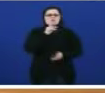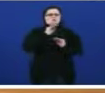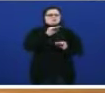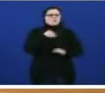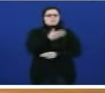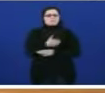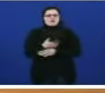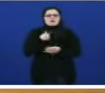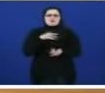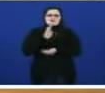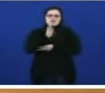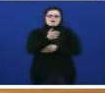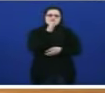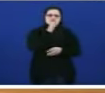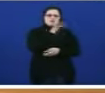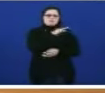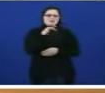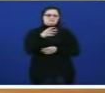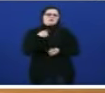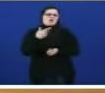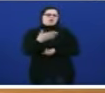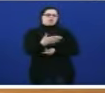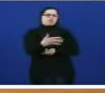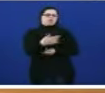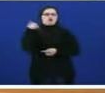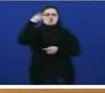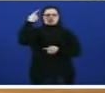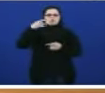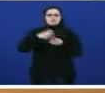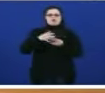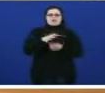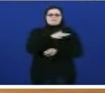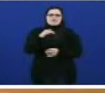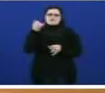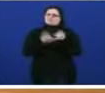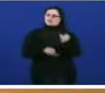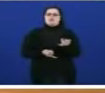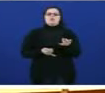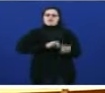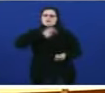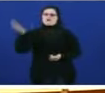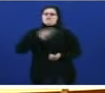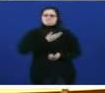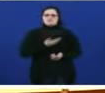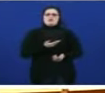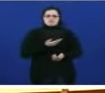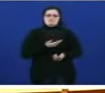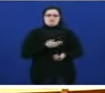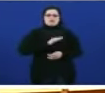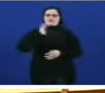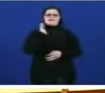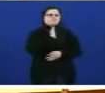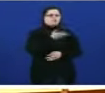os seus desprezos pola nosa cultura e a minusvaloración de nosa autogoverno xainos moi caros estamos pagando todos